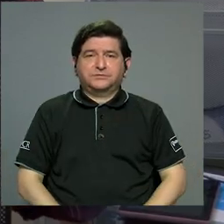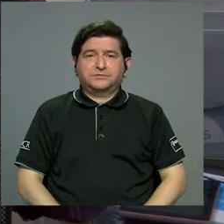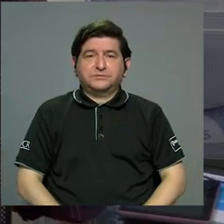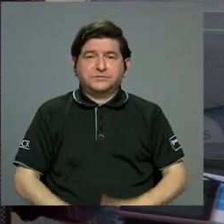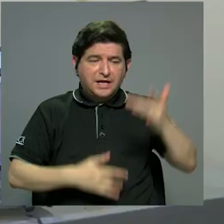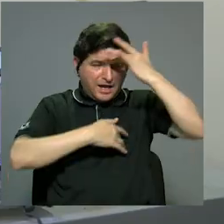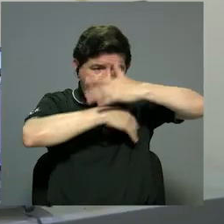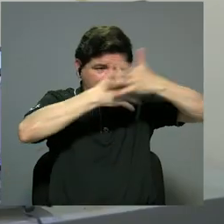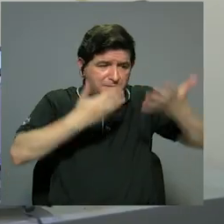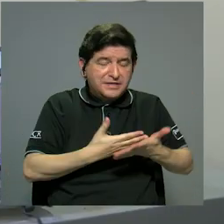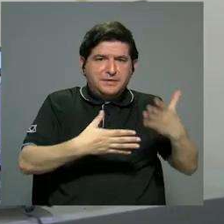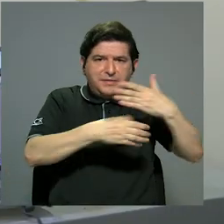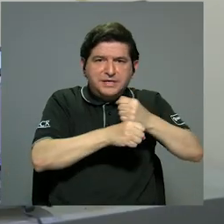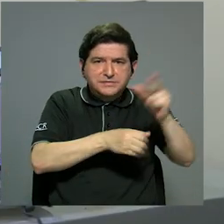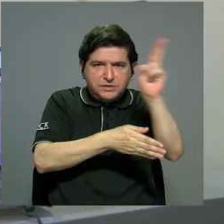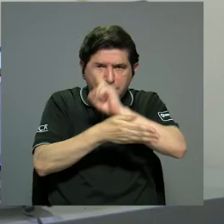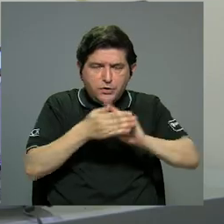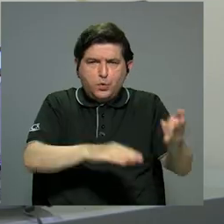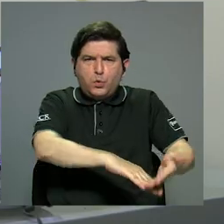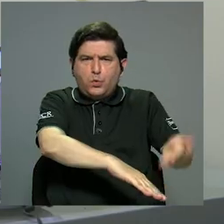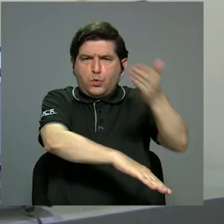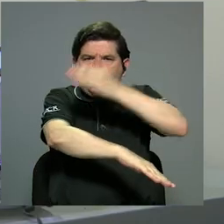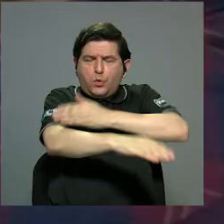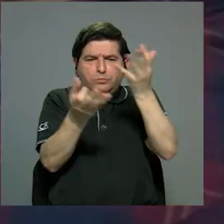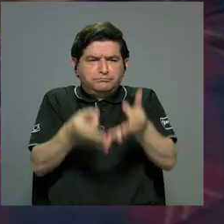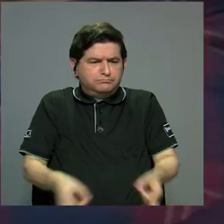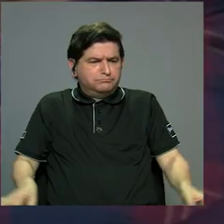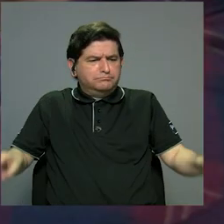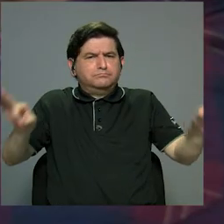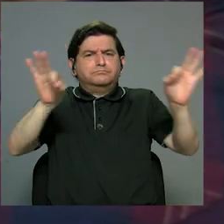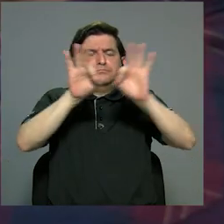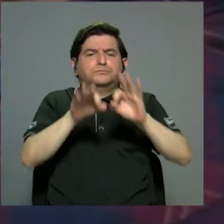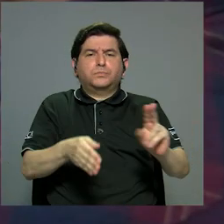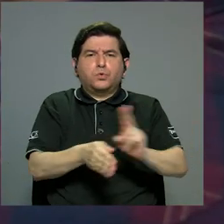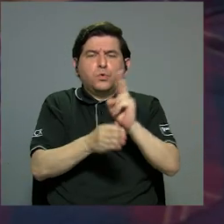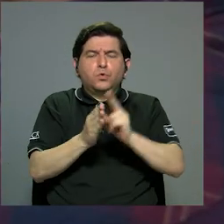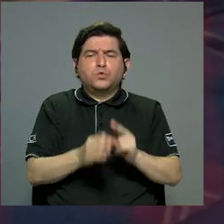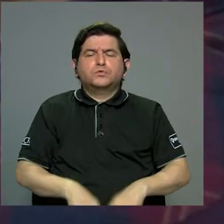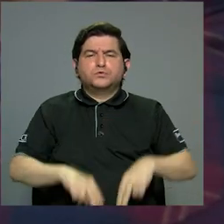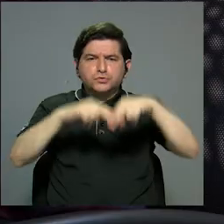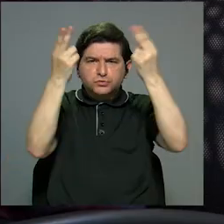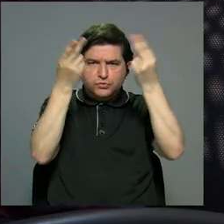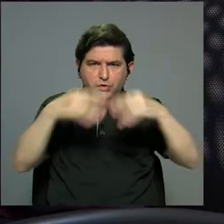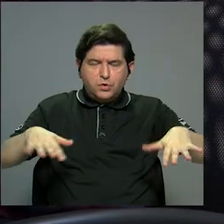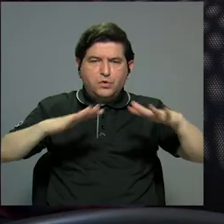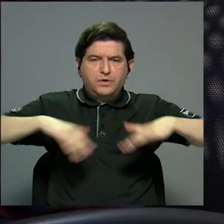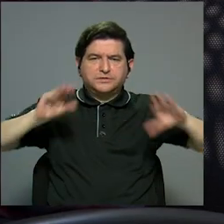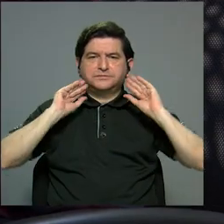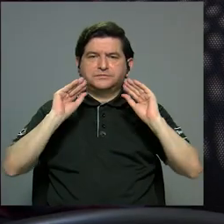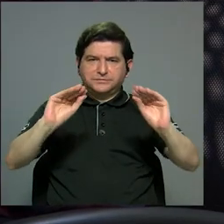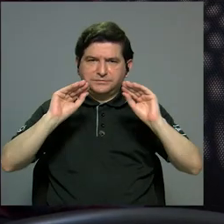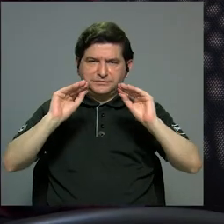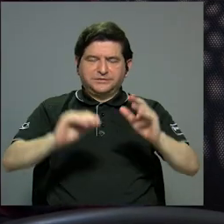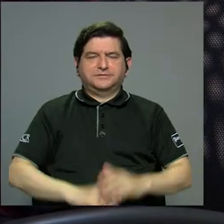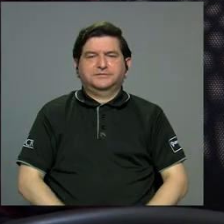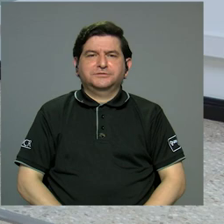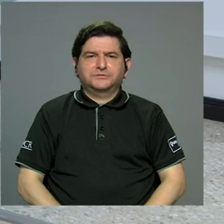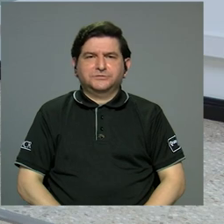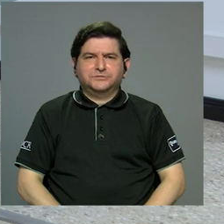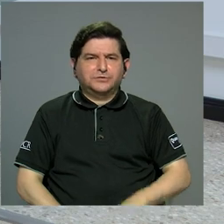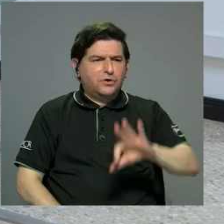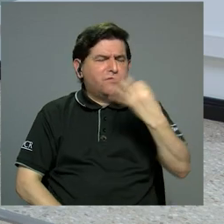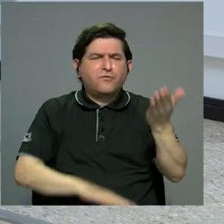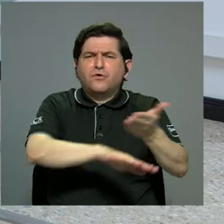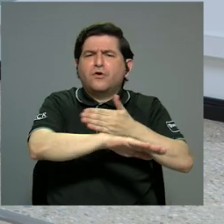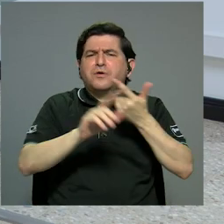este suceso provocó que la universidad lograra avanzar aún más significativamente en el uso de la virtualidad como entorno pedagógico. ¿De